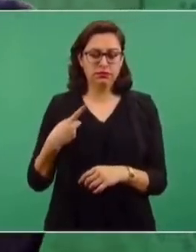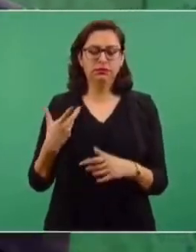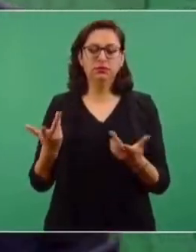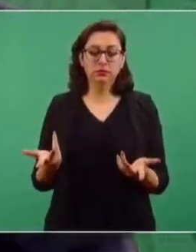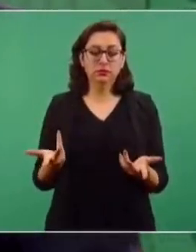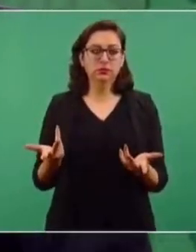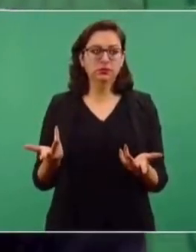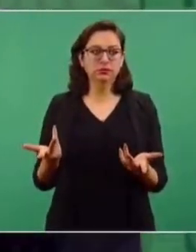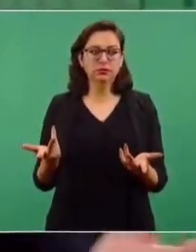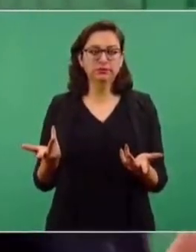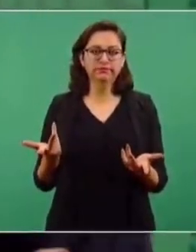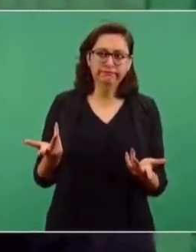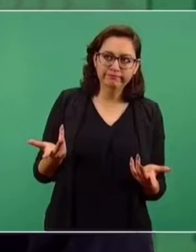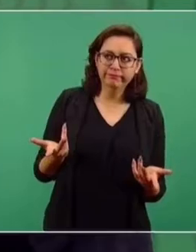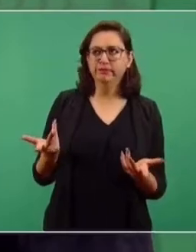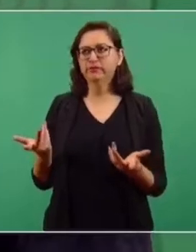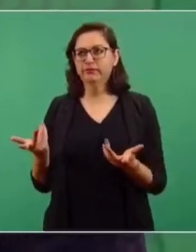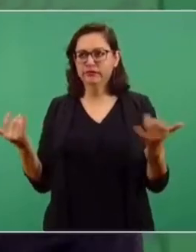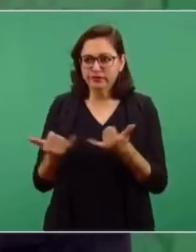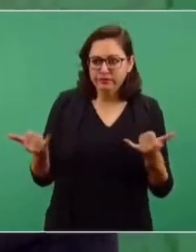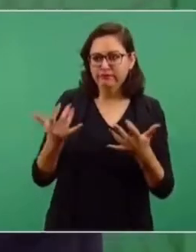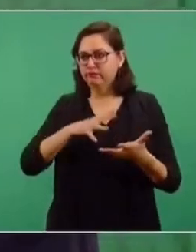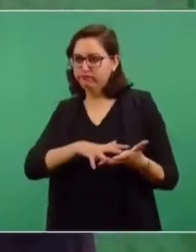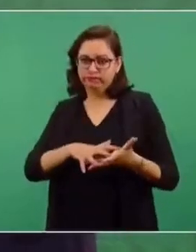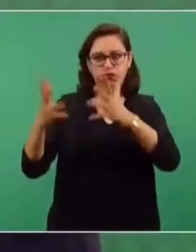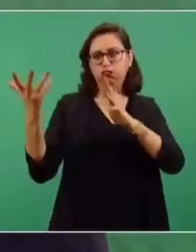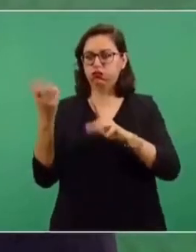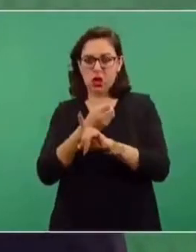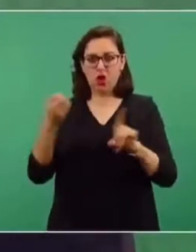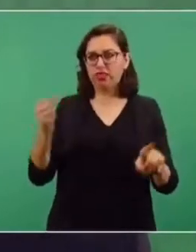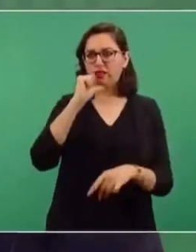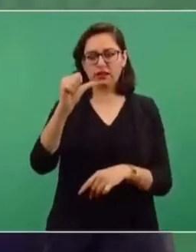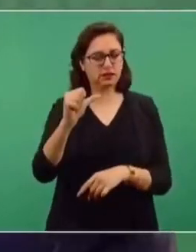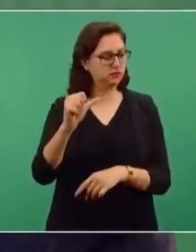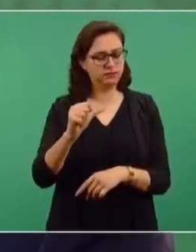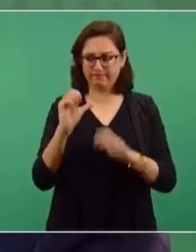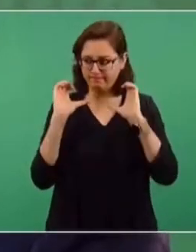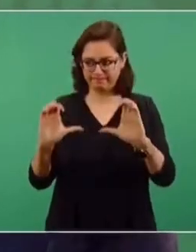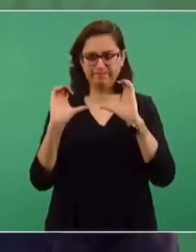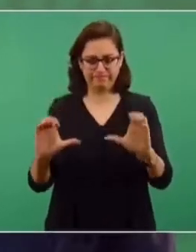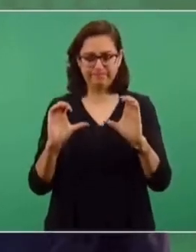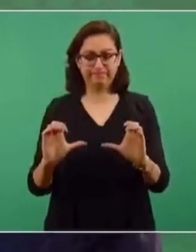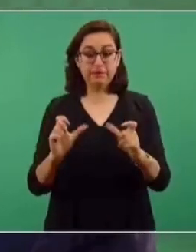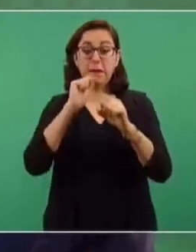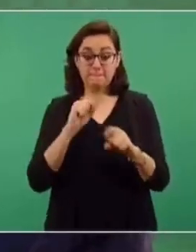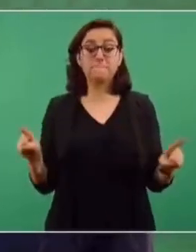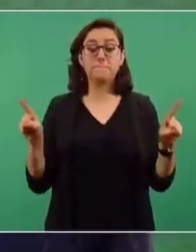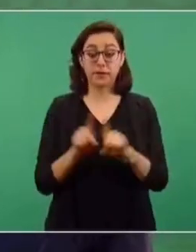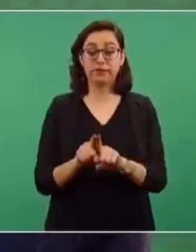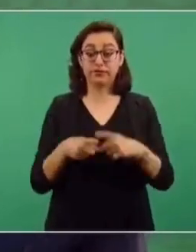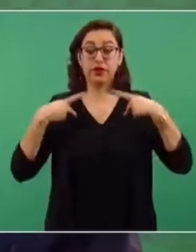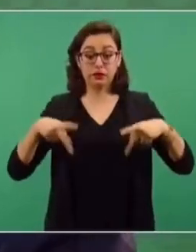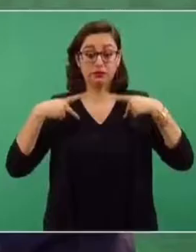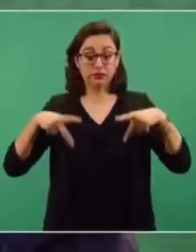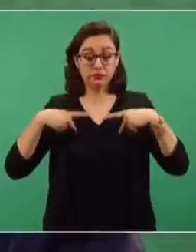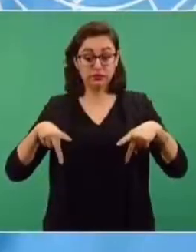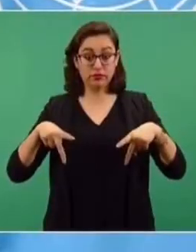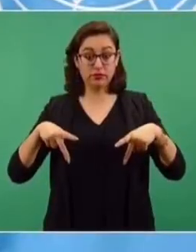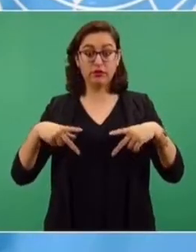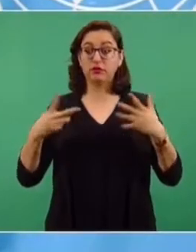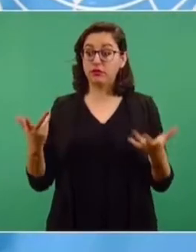anarquía, desbordamiento, desorden y también que se informe a la gente